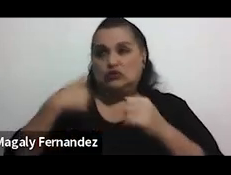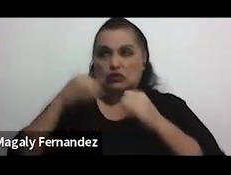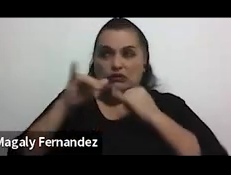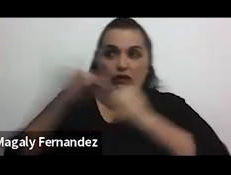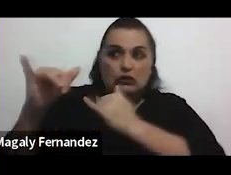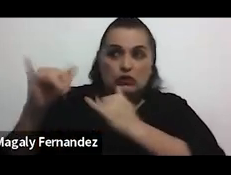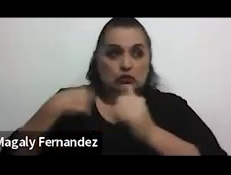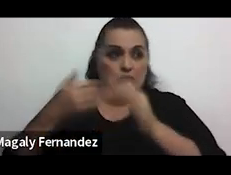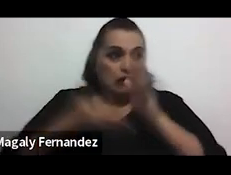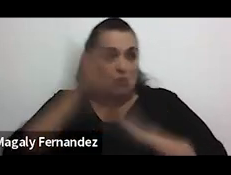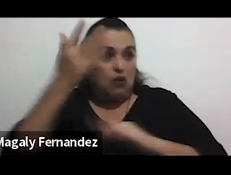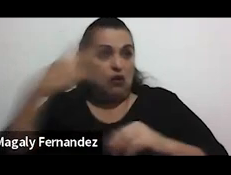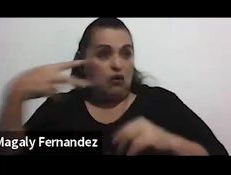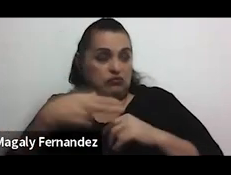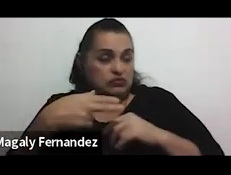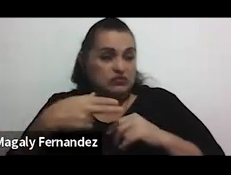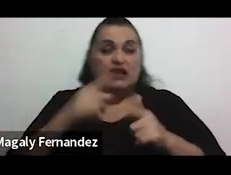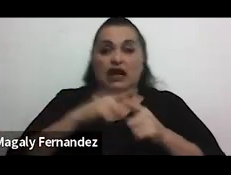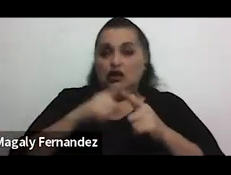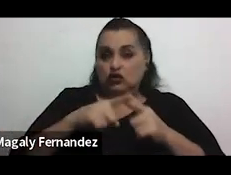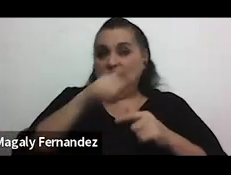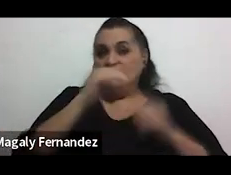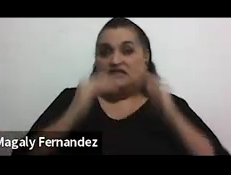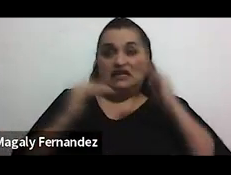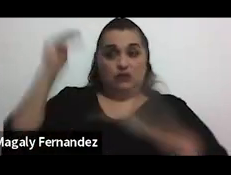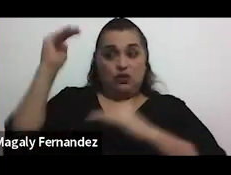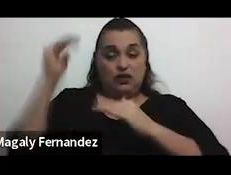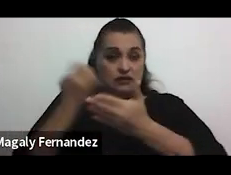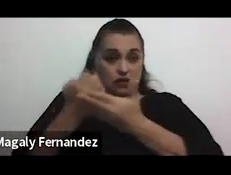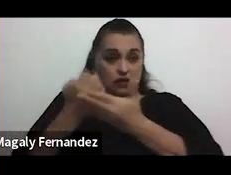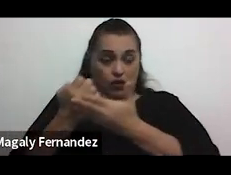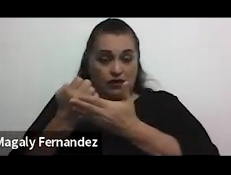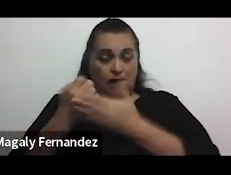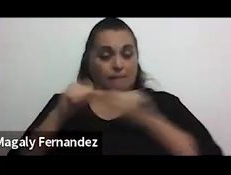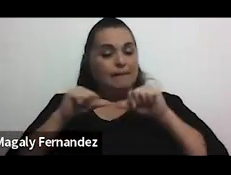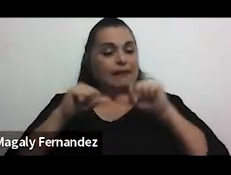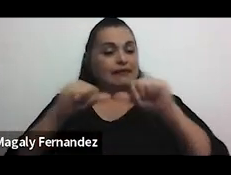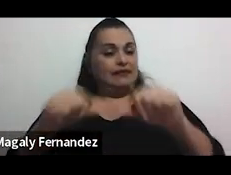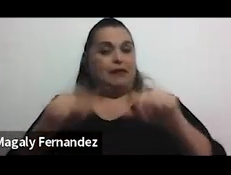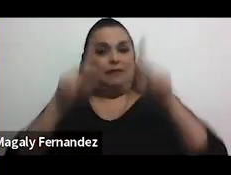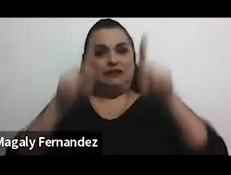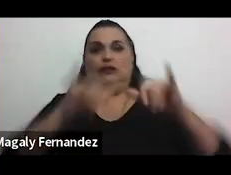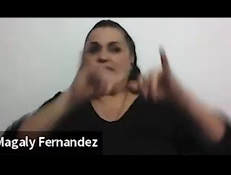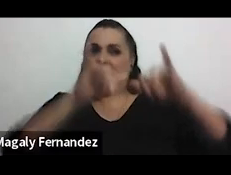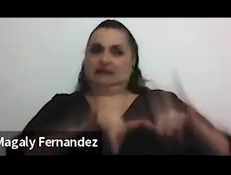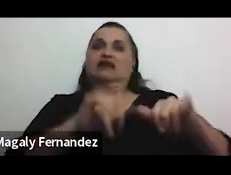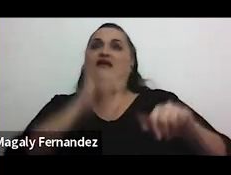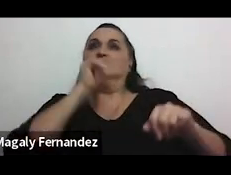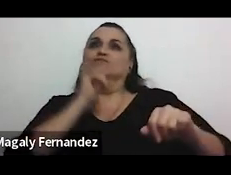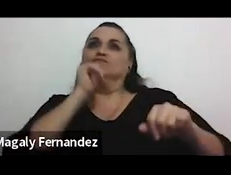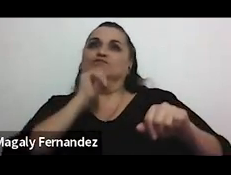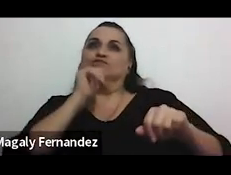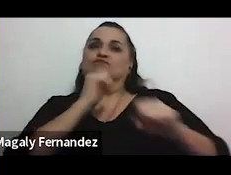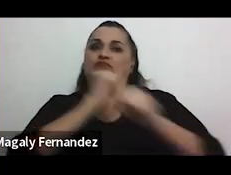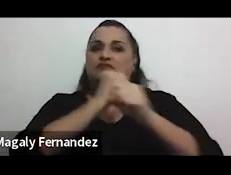que ir de aquí, hace que esas desigualdades económicas mantengan a esa persona en ese espacio aun cuando